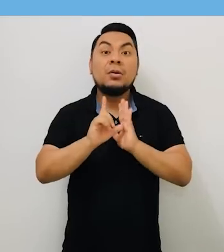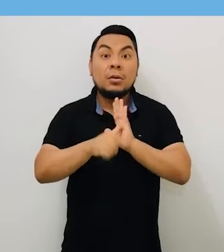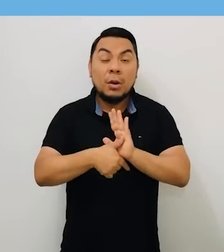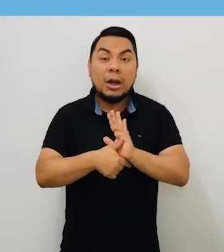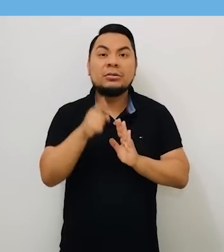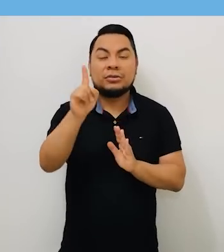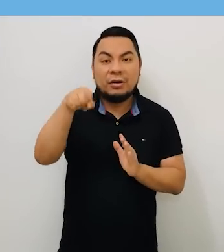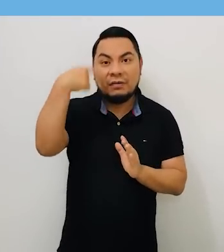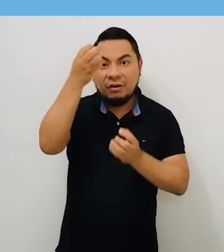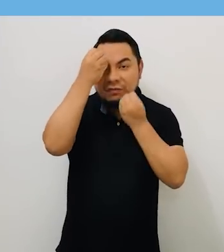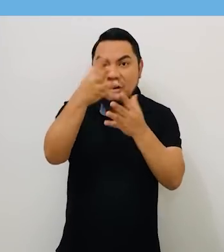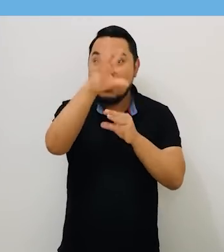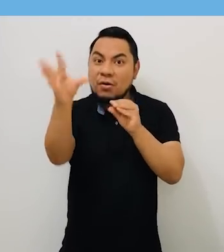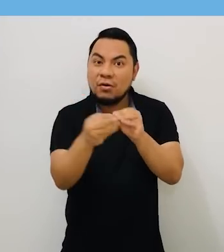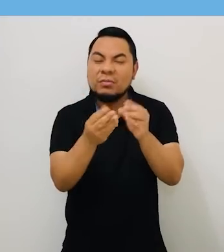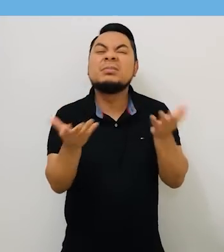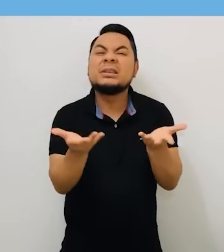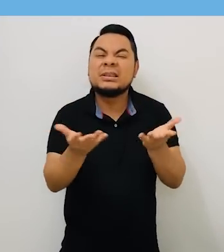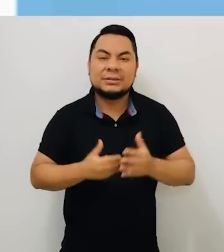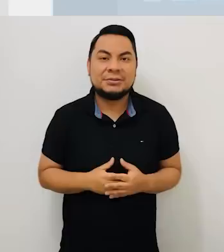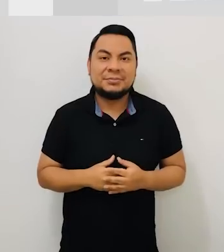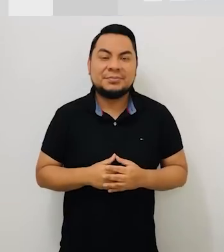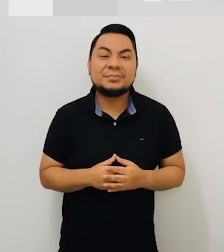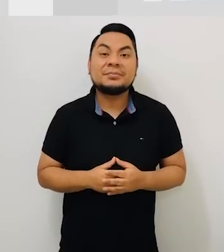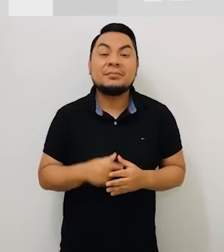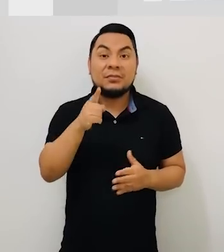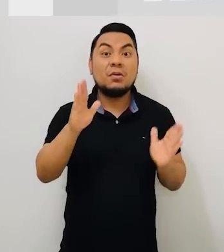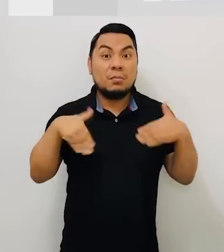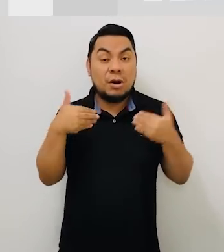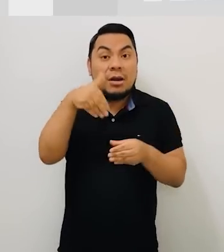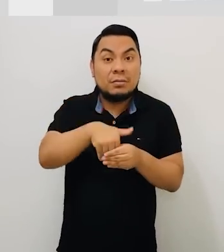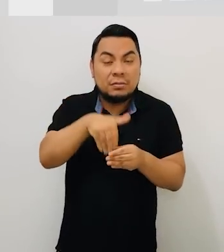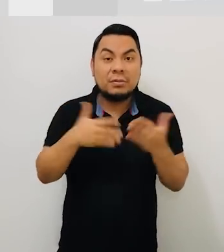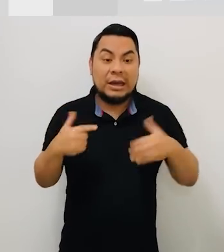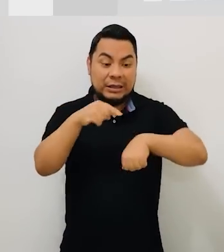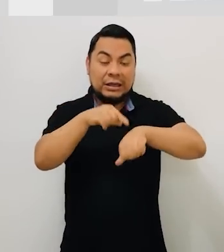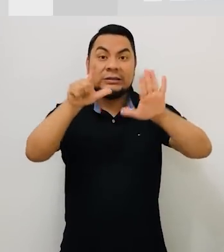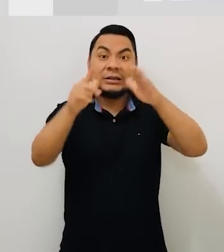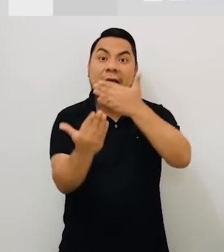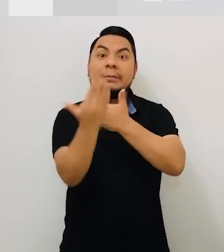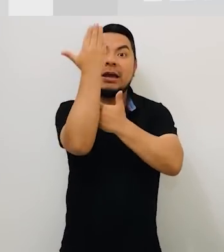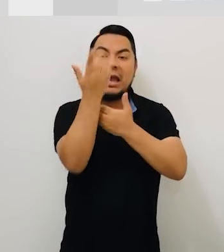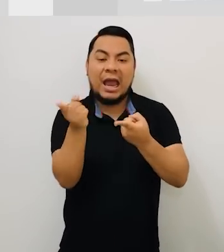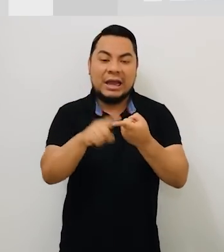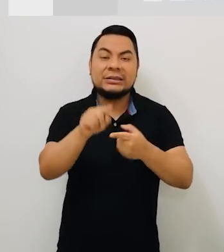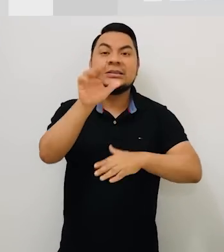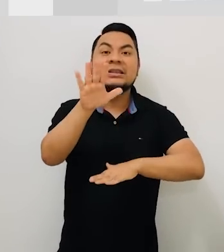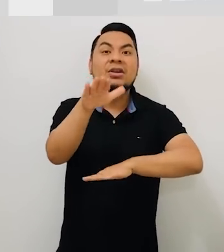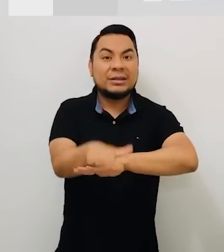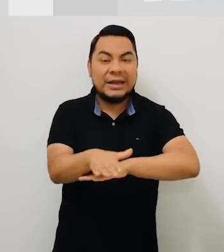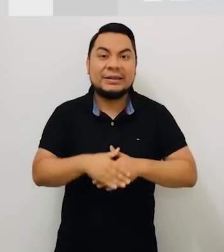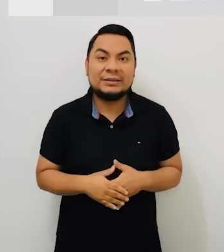Ahora, pon atención a la siguiente información complementaria. Se podrá votar desde las 7 de la